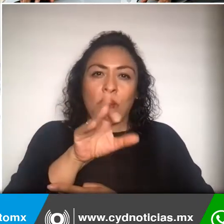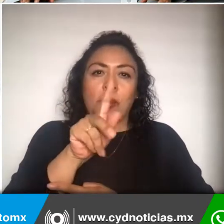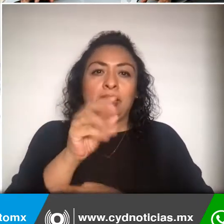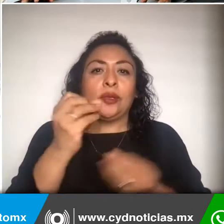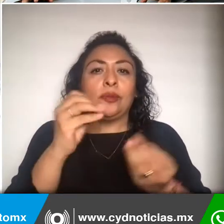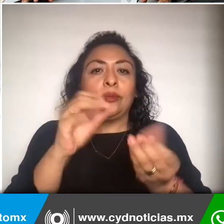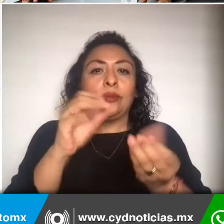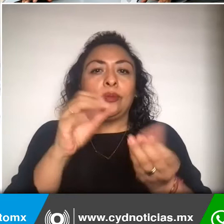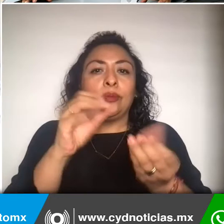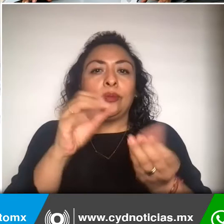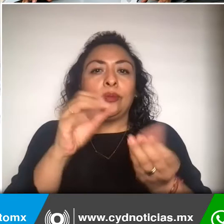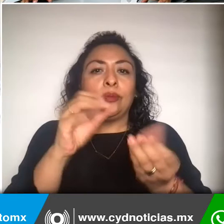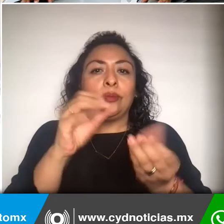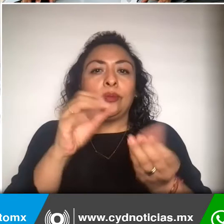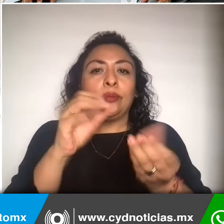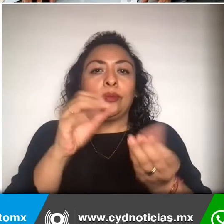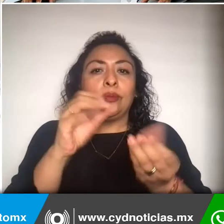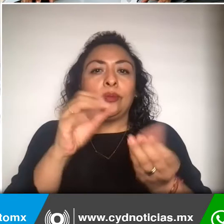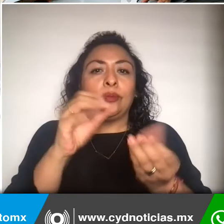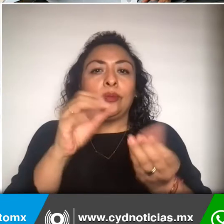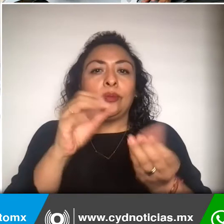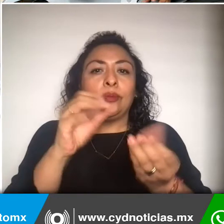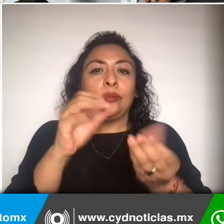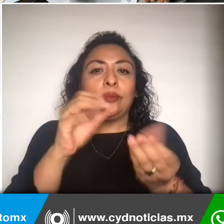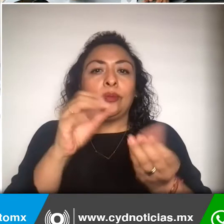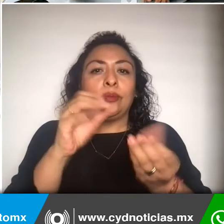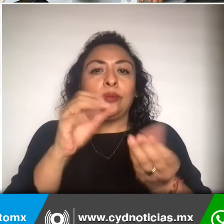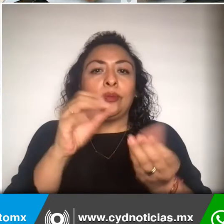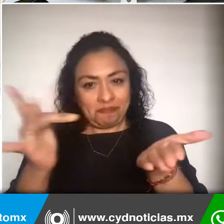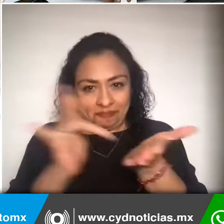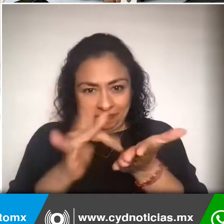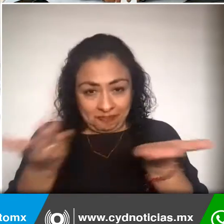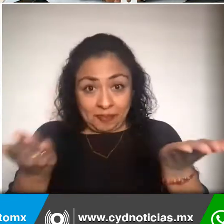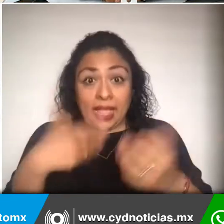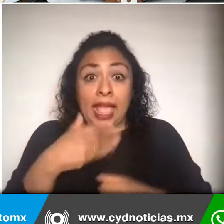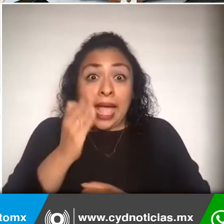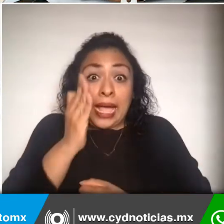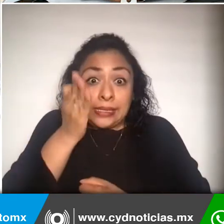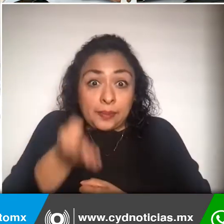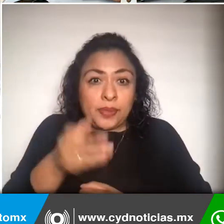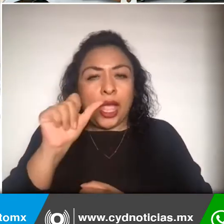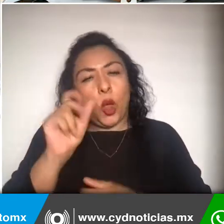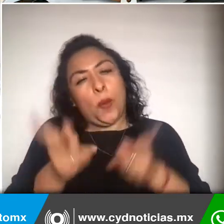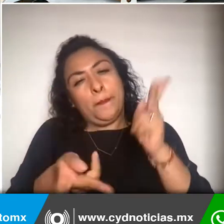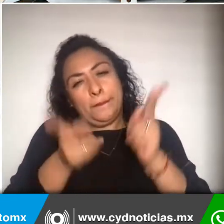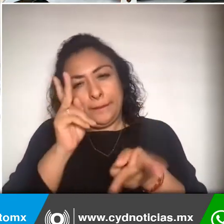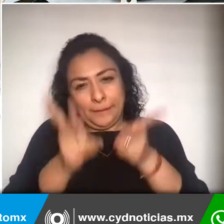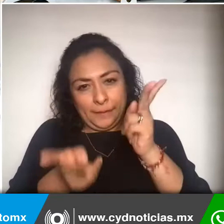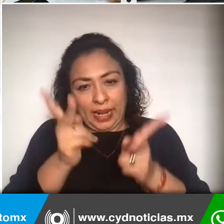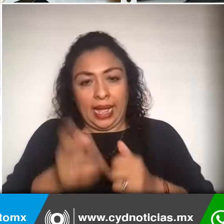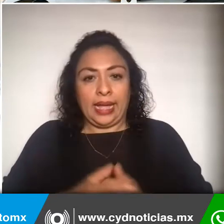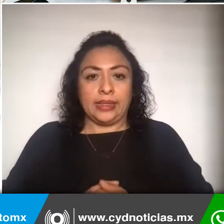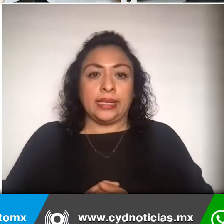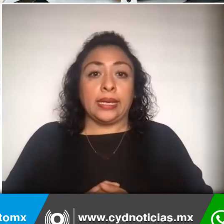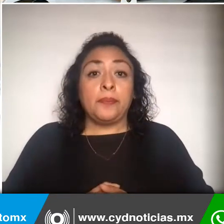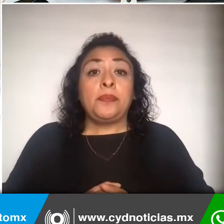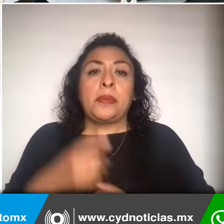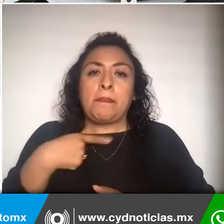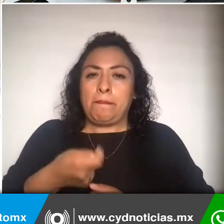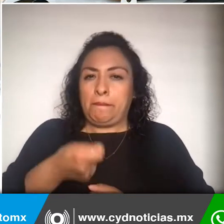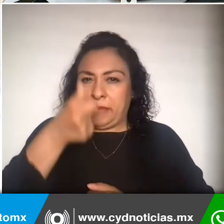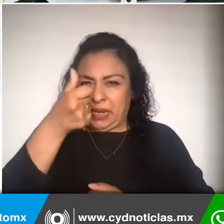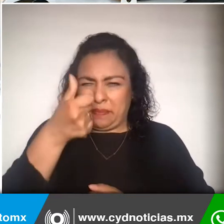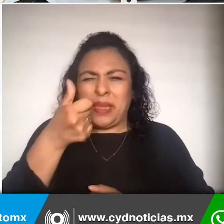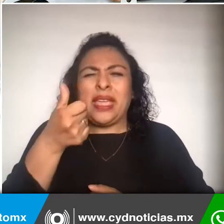¿Qué tal? Muy buenas tardes. Muchas gracias. Gracias por aceptar esta conversación. Bueno, déjenme comenzar por el principio. ¿Qué es IPLIAP?